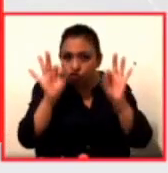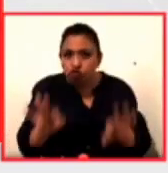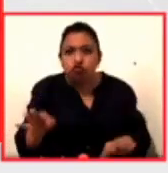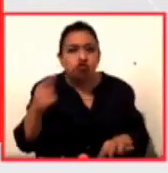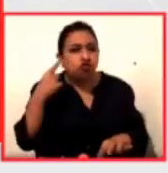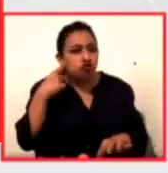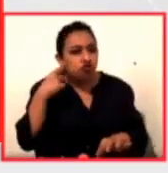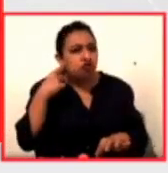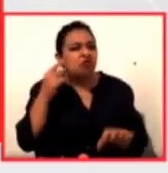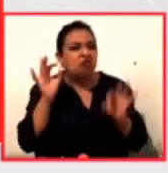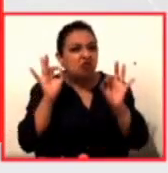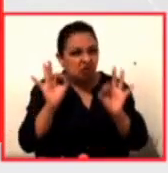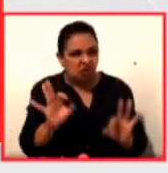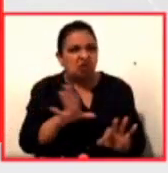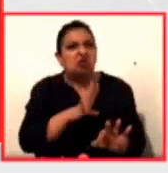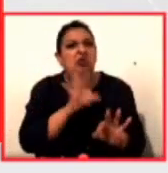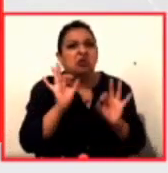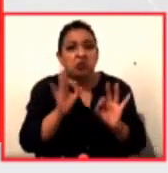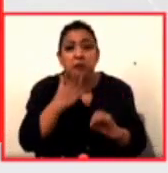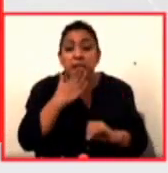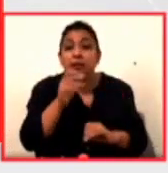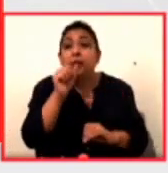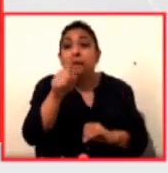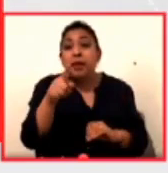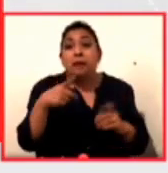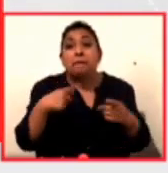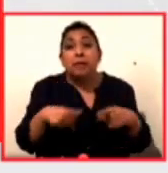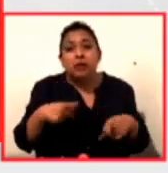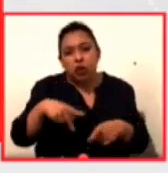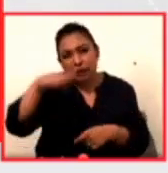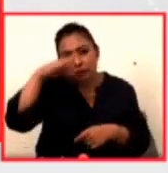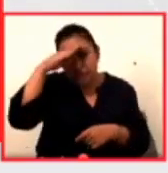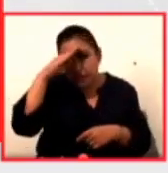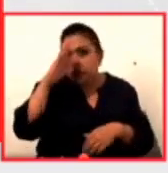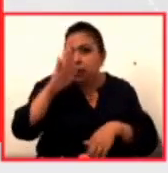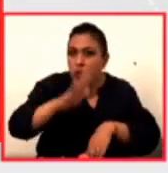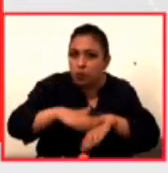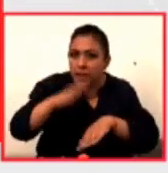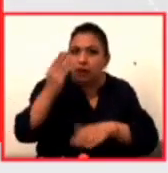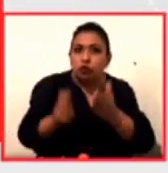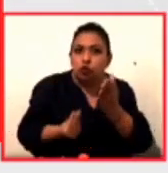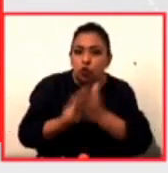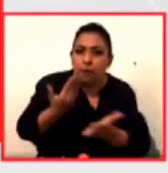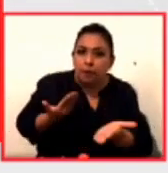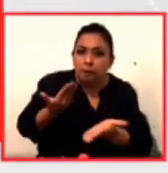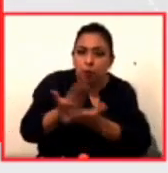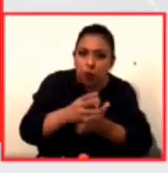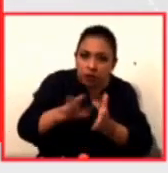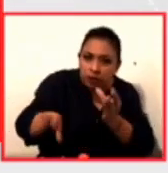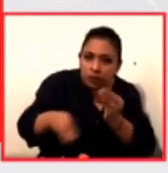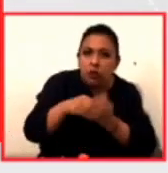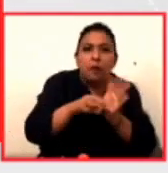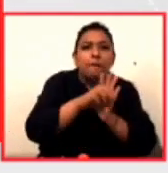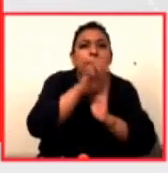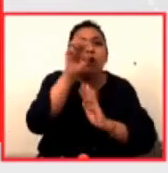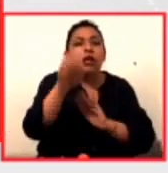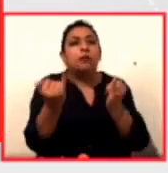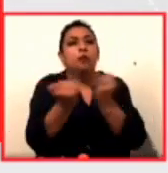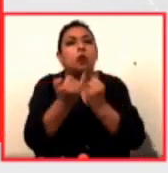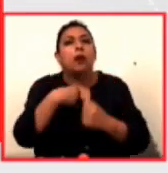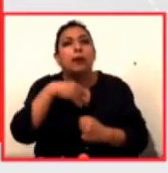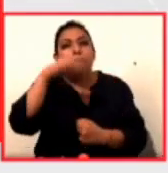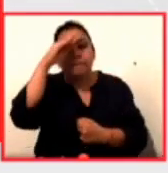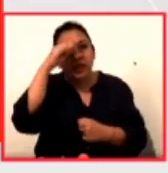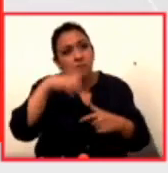calidad de sonido. Además, los creadores ya están planeando más propuestas para complementar. Por ejemplo, también se está pensando en